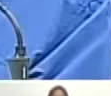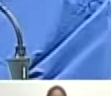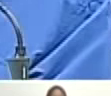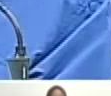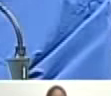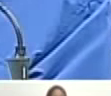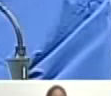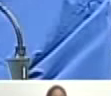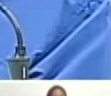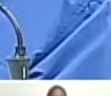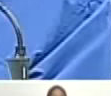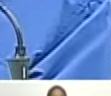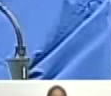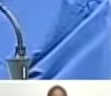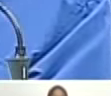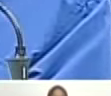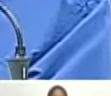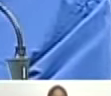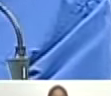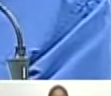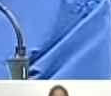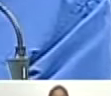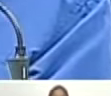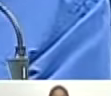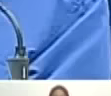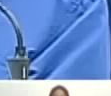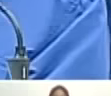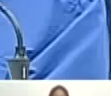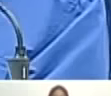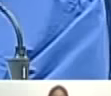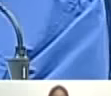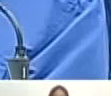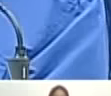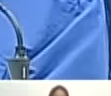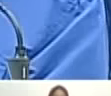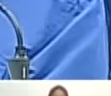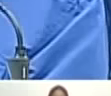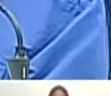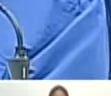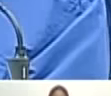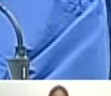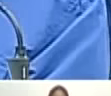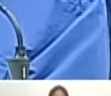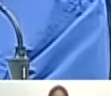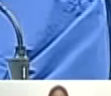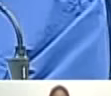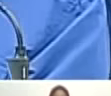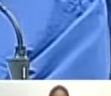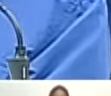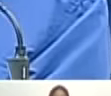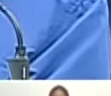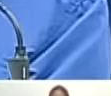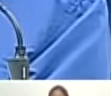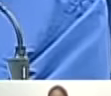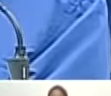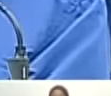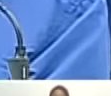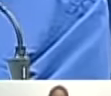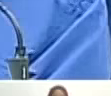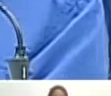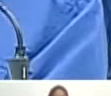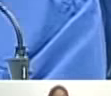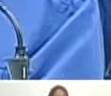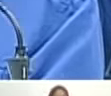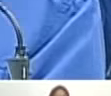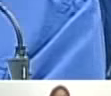lanzo del si en marzo me toca lanzar la gran misión justicia social